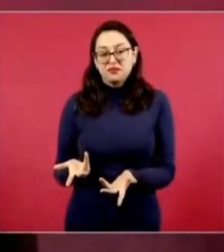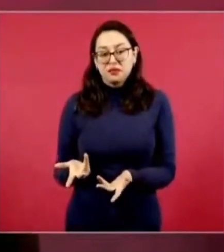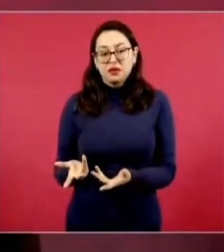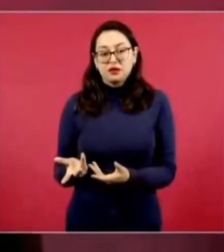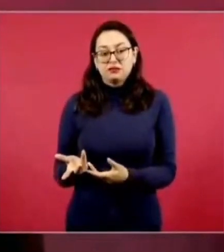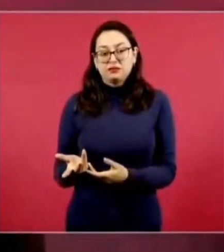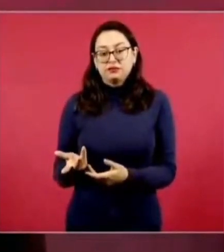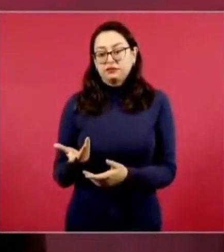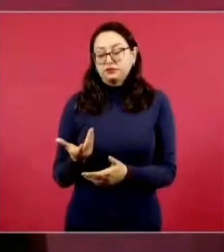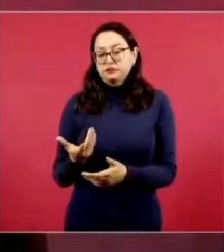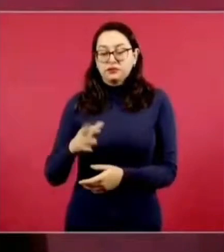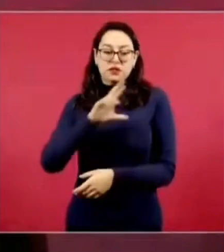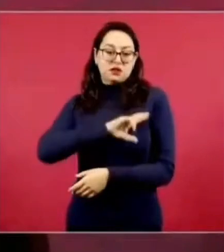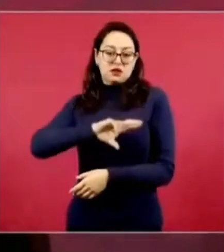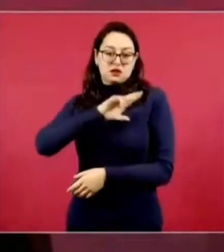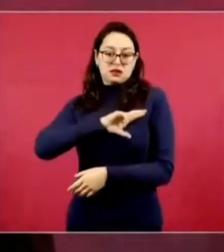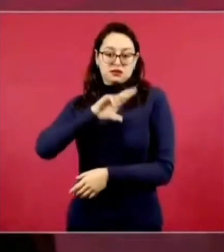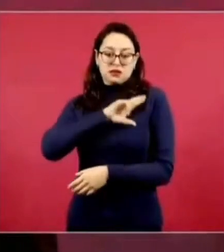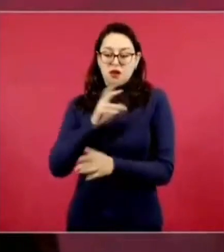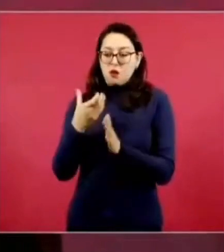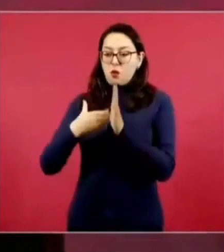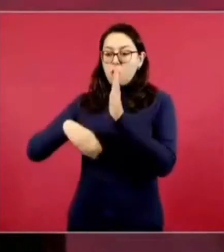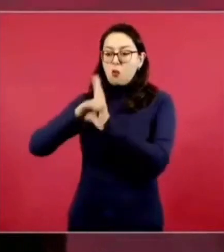cuartitos que rentaban de madera